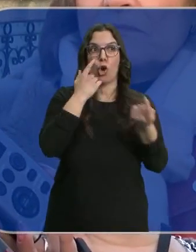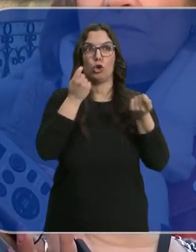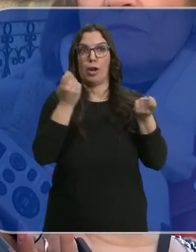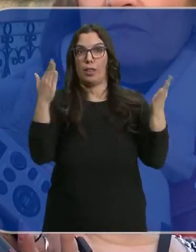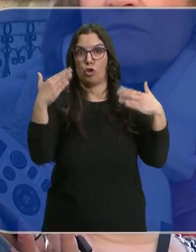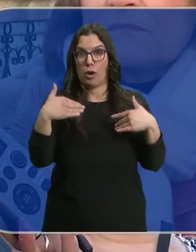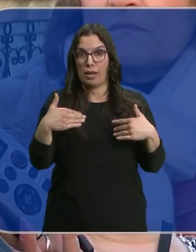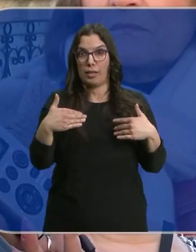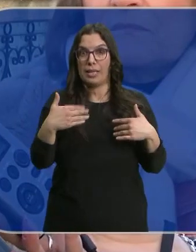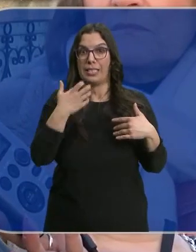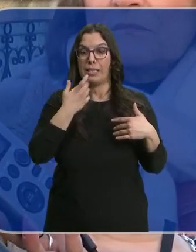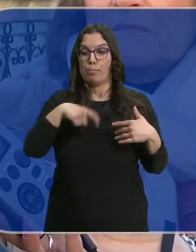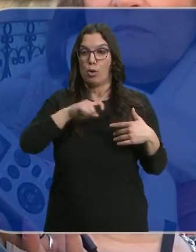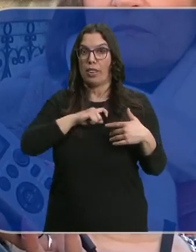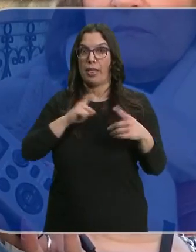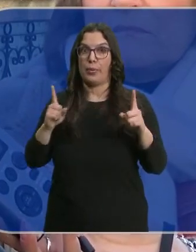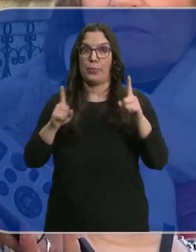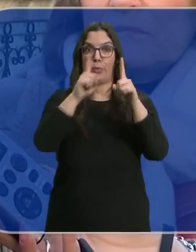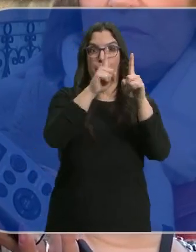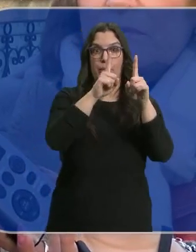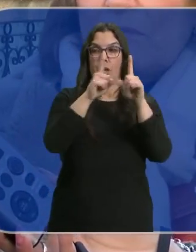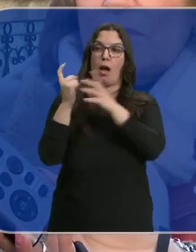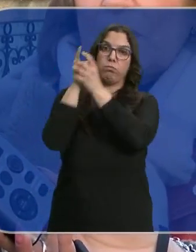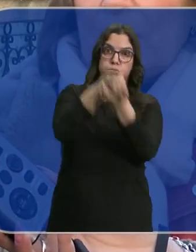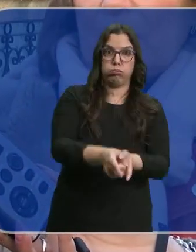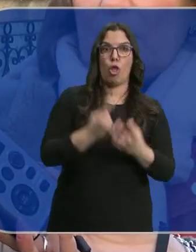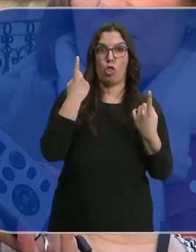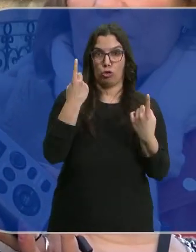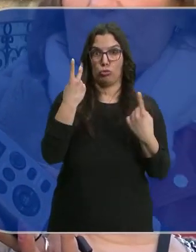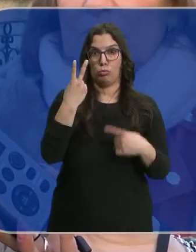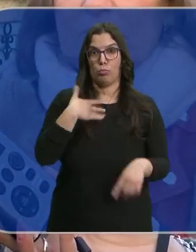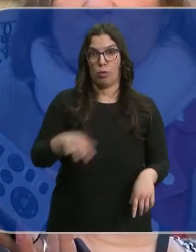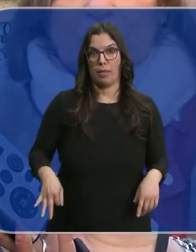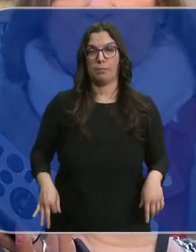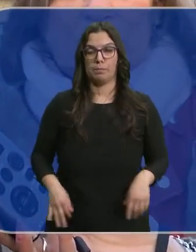controlada incluso si se acerca un policía local a él, agarrarse a él y tirarse al vacío.